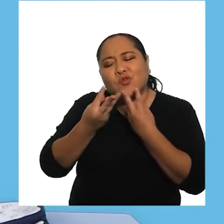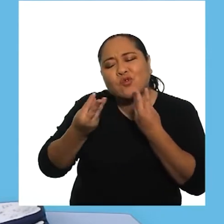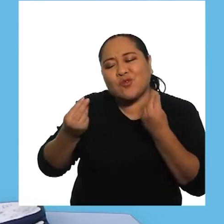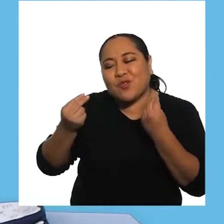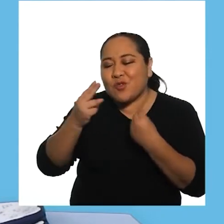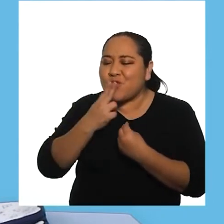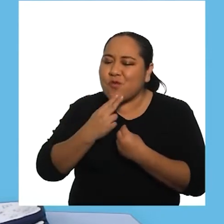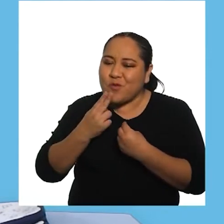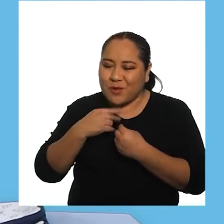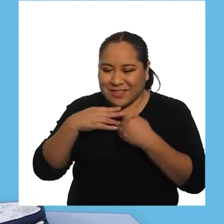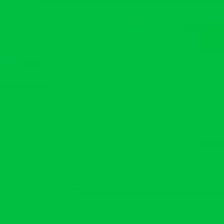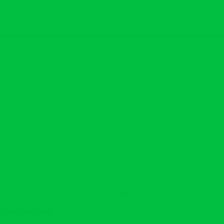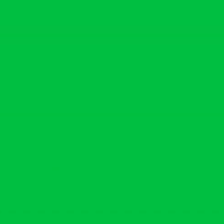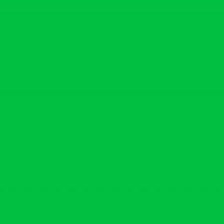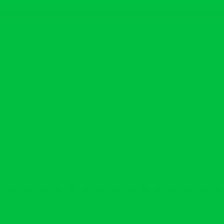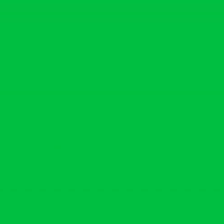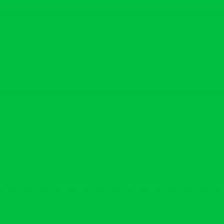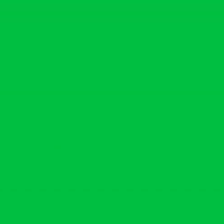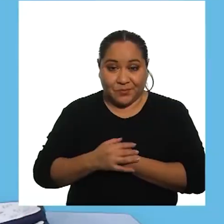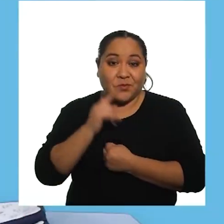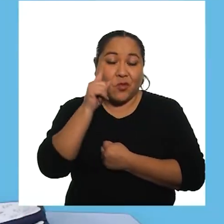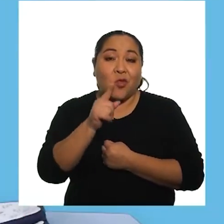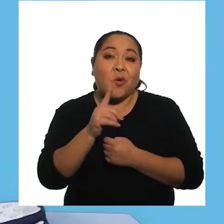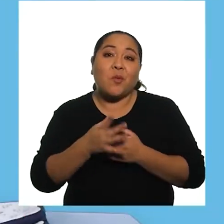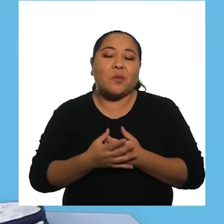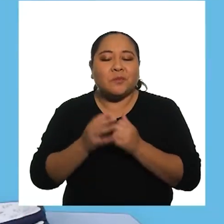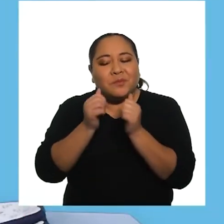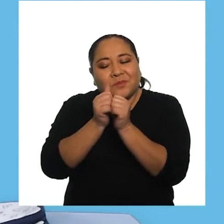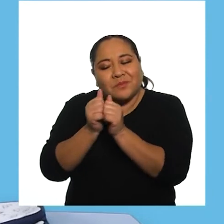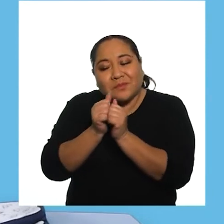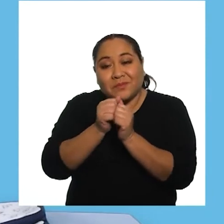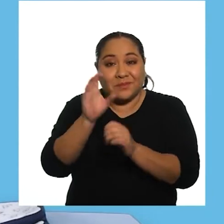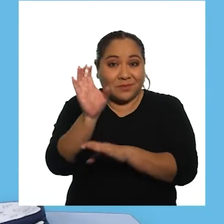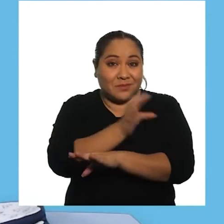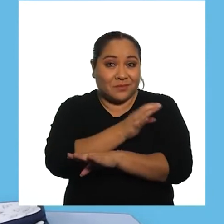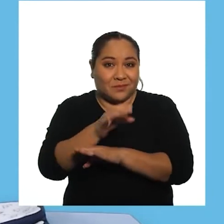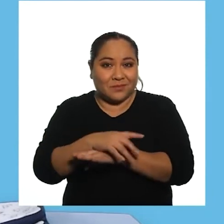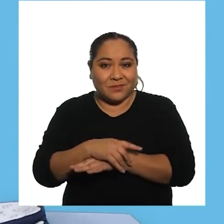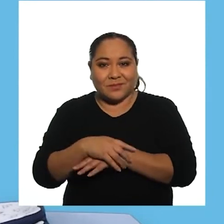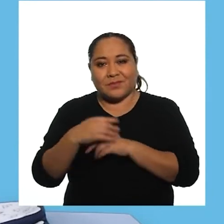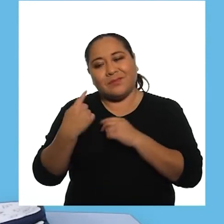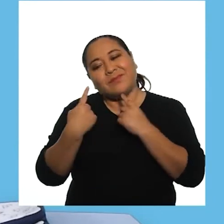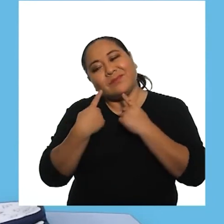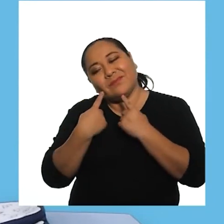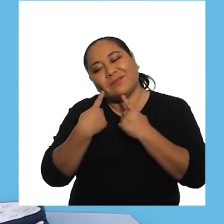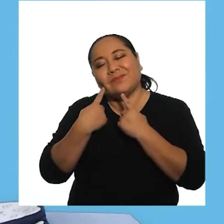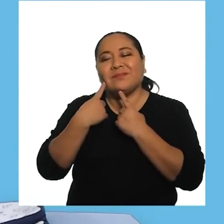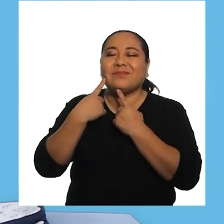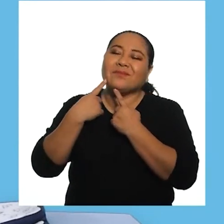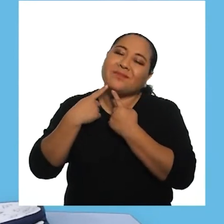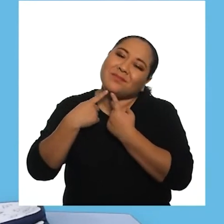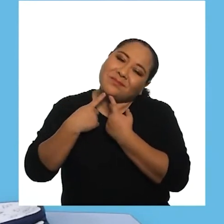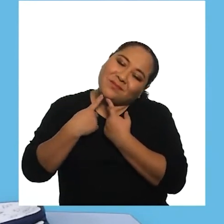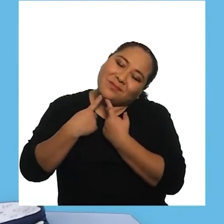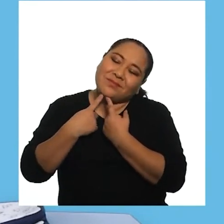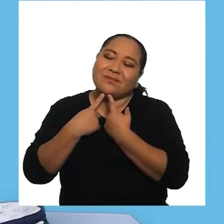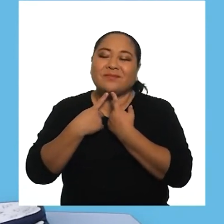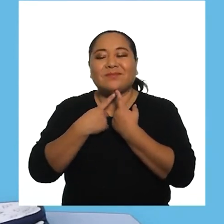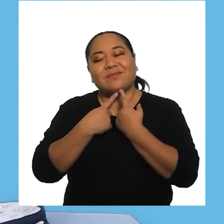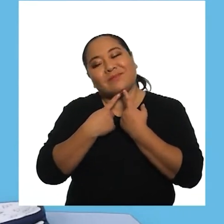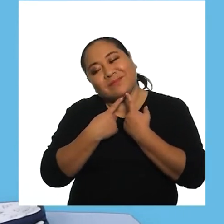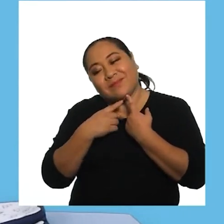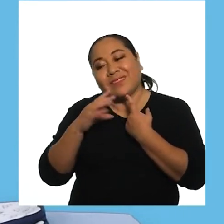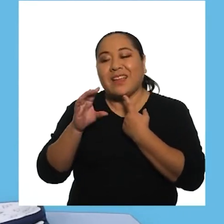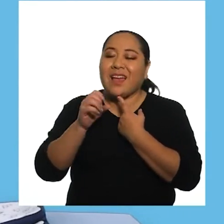dulce y sonriendo Puedes acompañar la canción inclinando la cabeza hacia